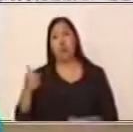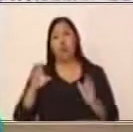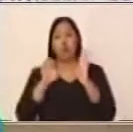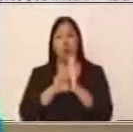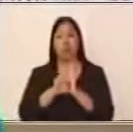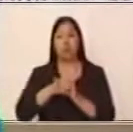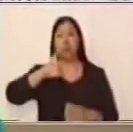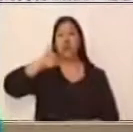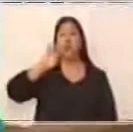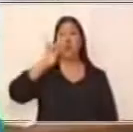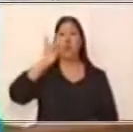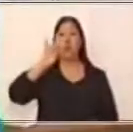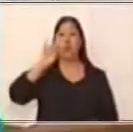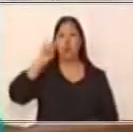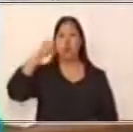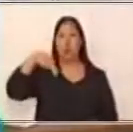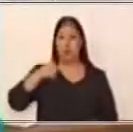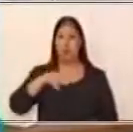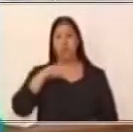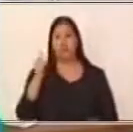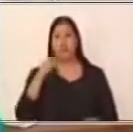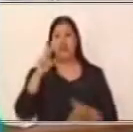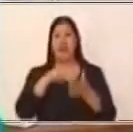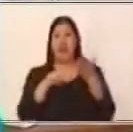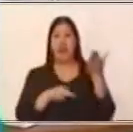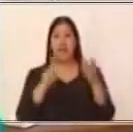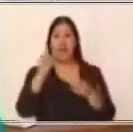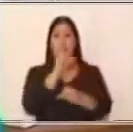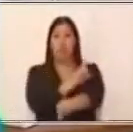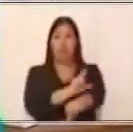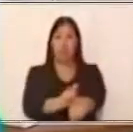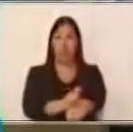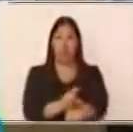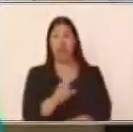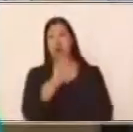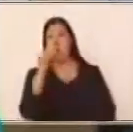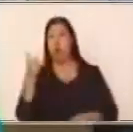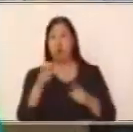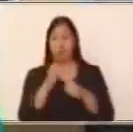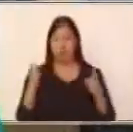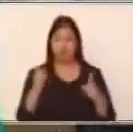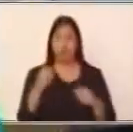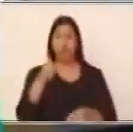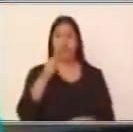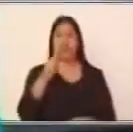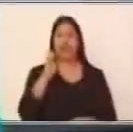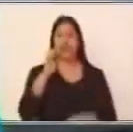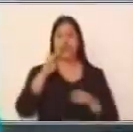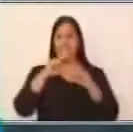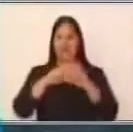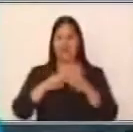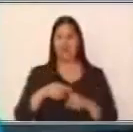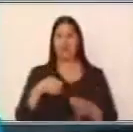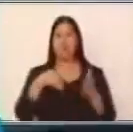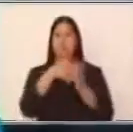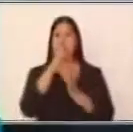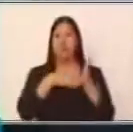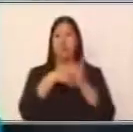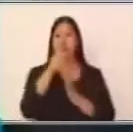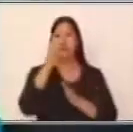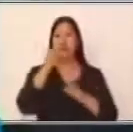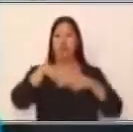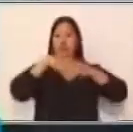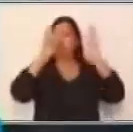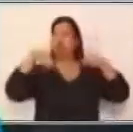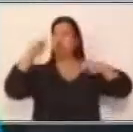cuento y Alex pinta un paisaje. Tómalo en cuenta porque esto nos va a servir ahora que veamos el concepto de